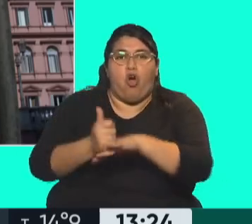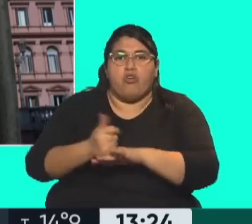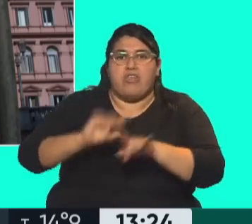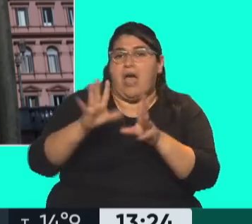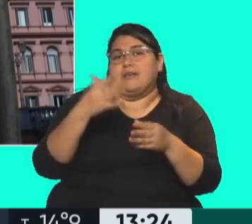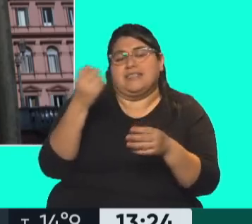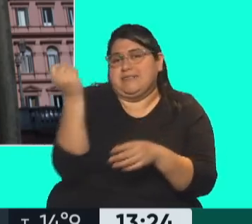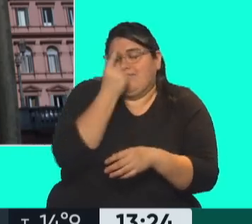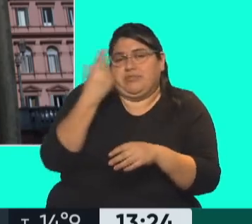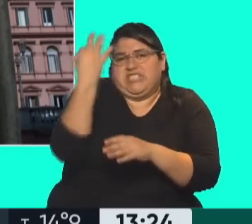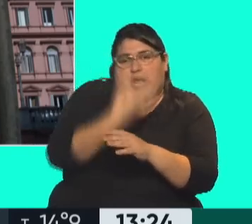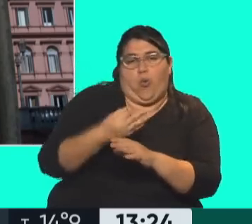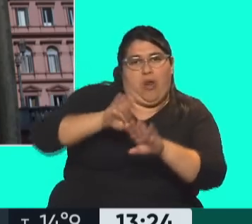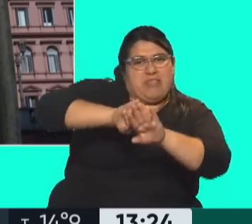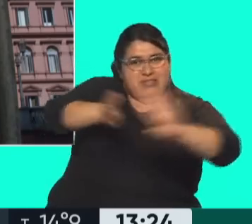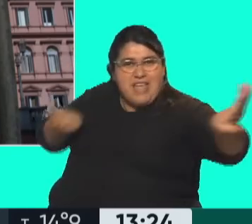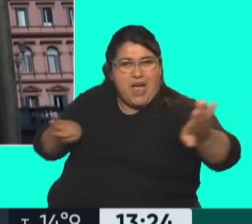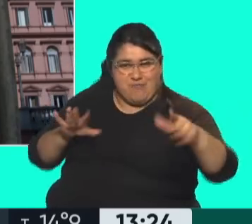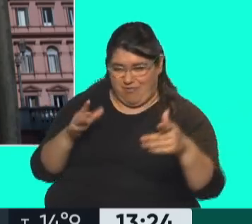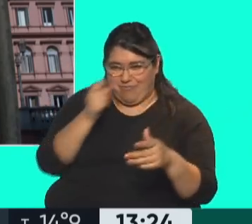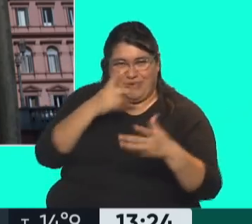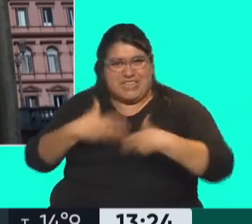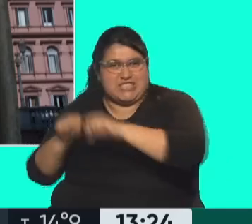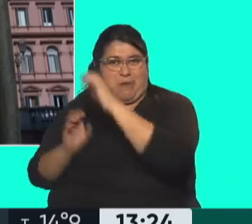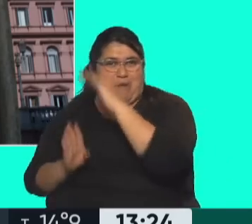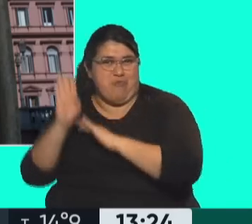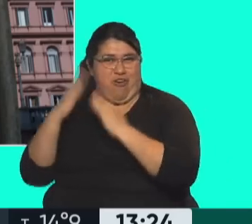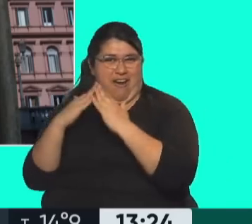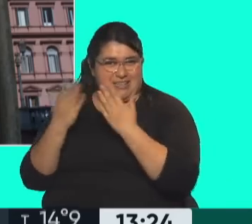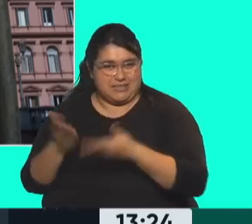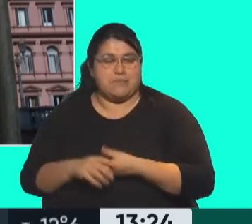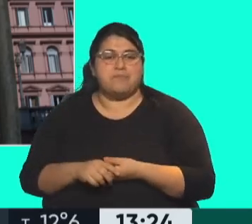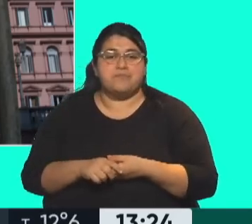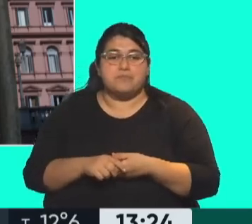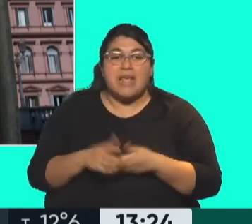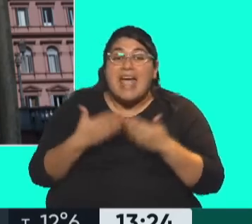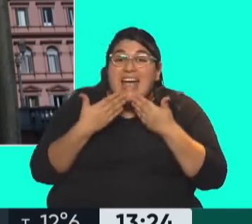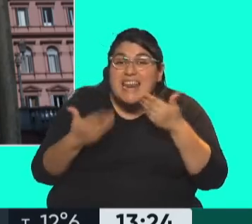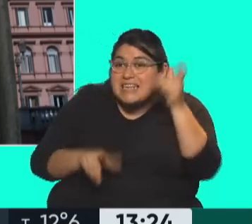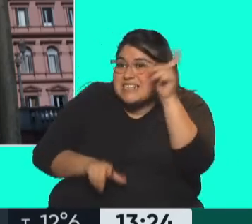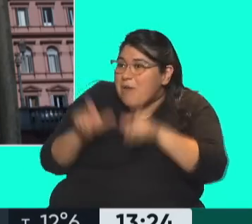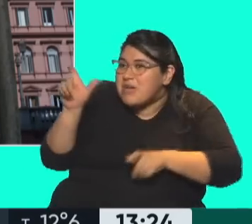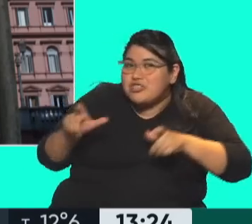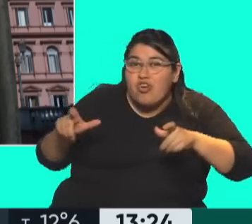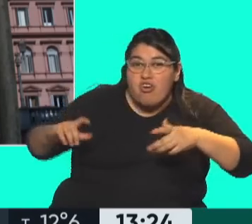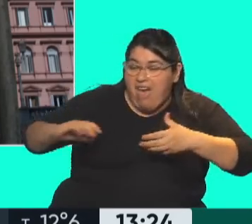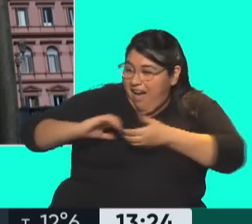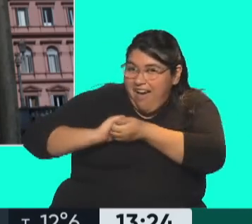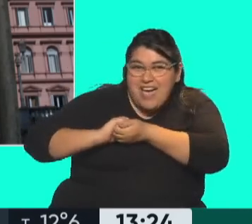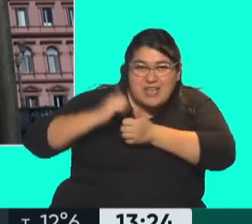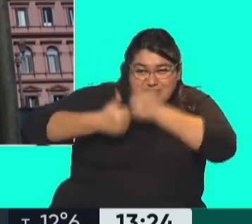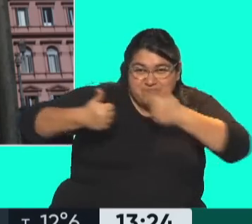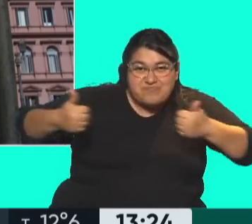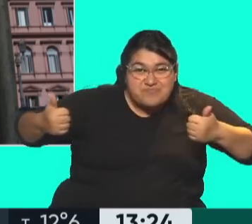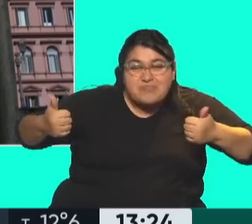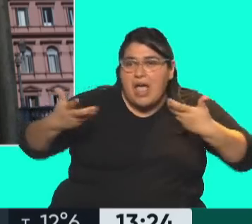casa. cómo lo reducen a este hombre? Porque también eso llama la atención, ¿no? Los militantes. Los militantes. La primera reacción, si se ve la